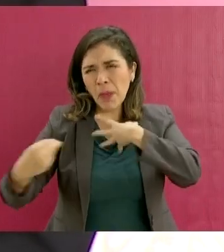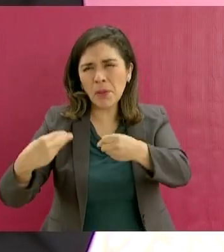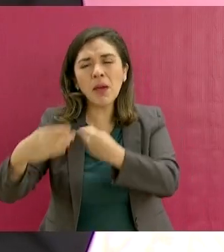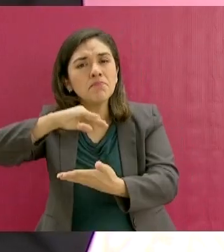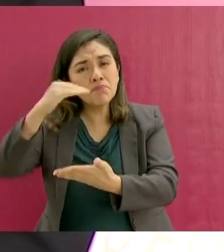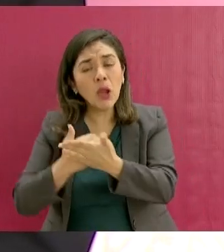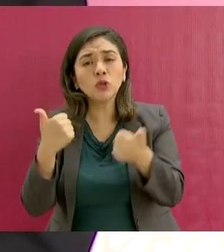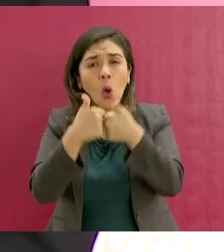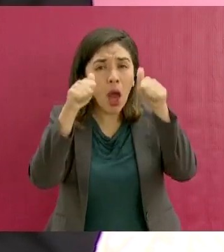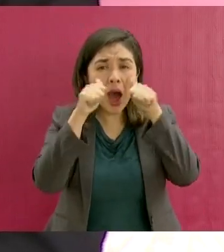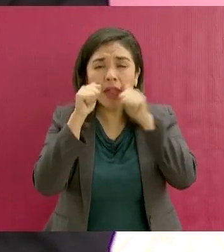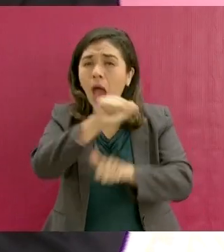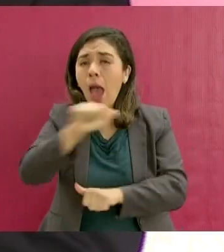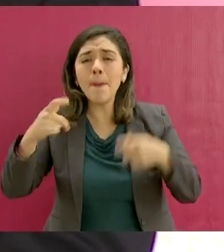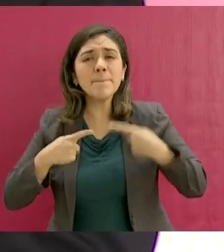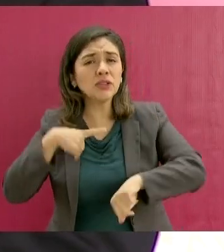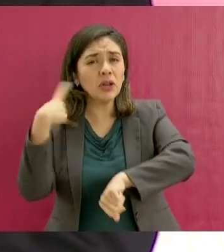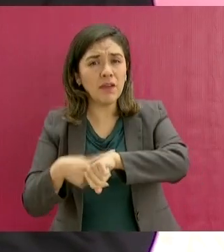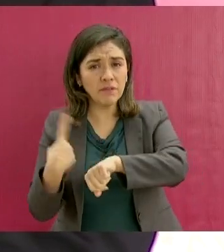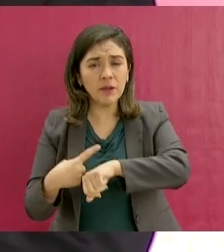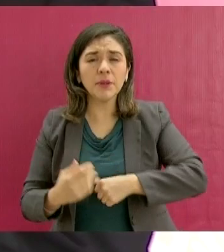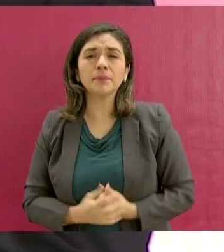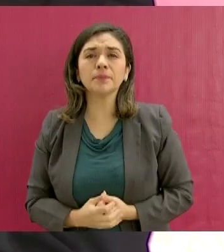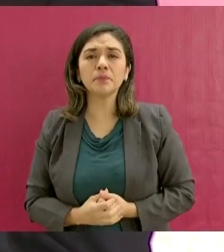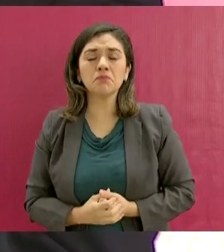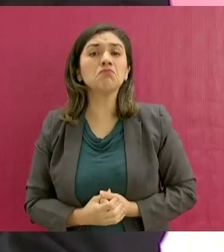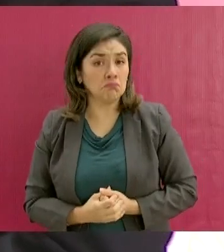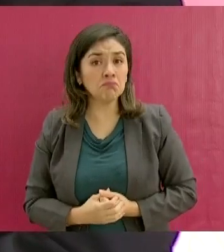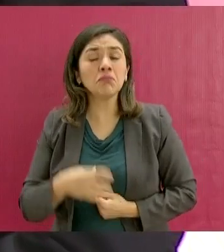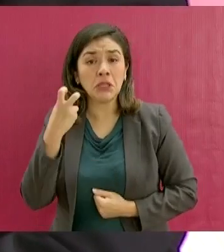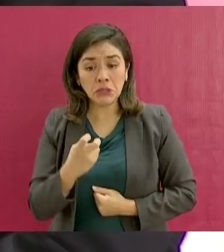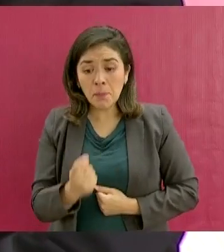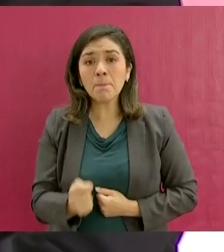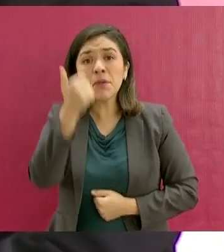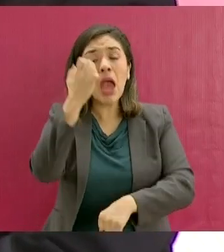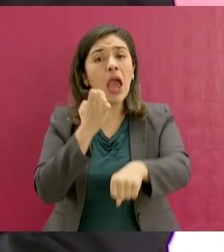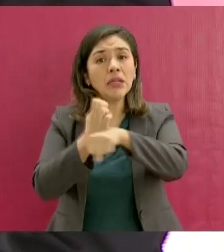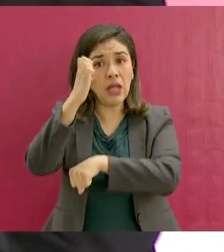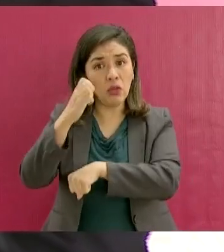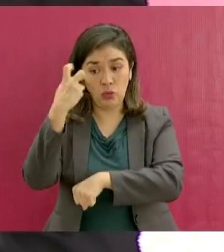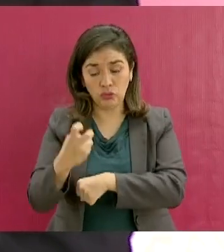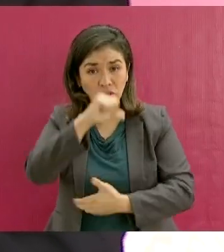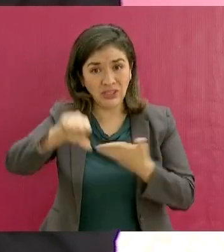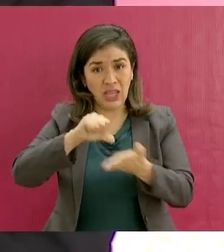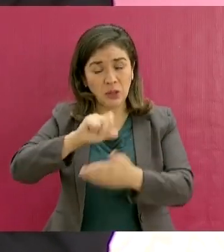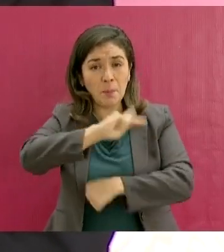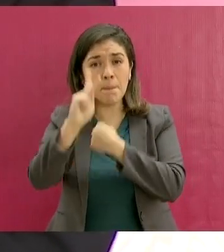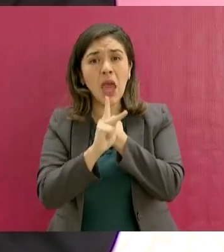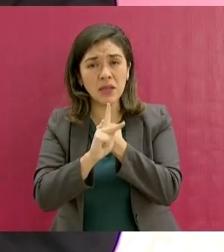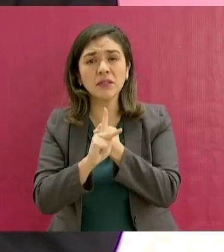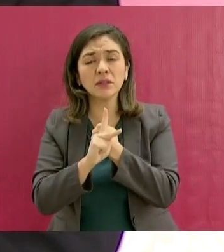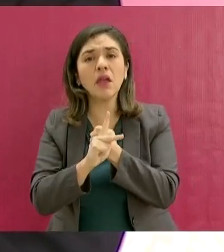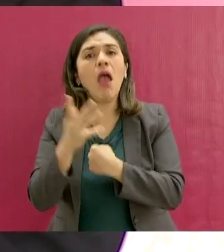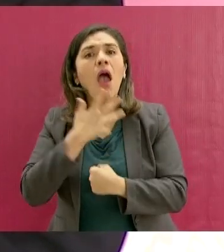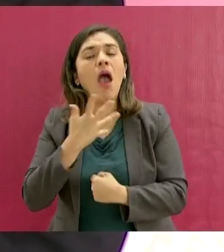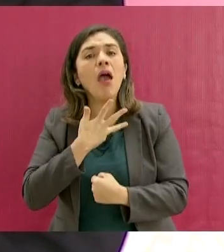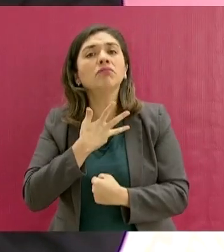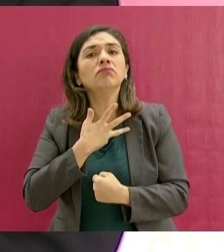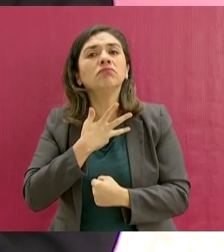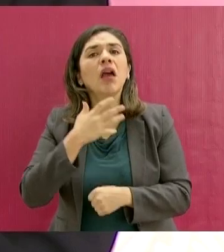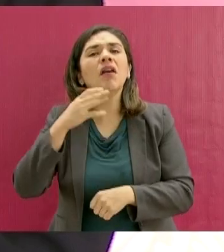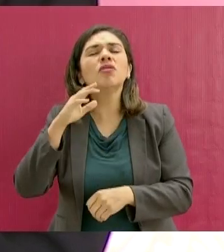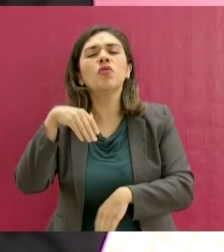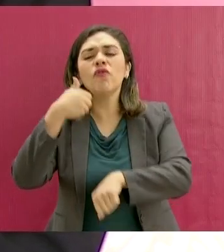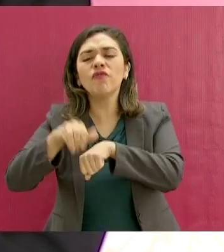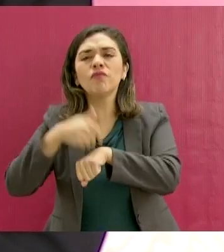atención a los pacientes. Fuimos el primer estado en el centro del país que pasó a fase